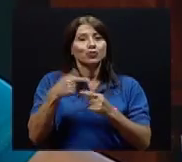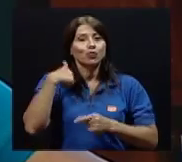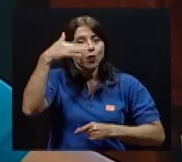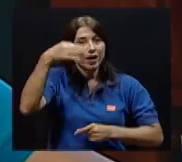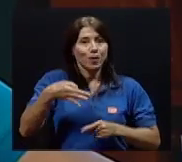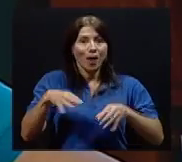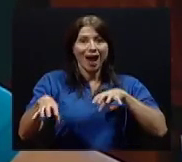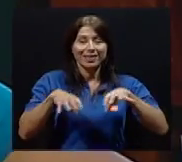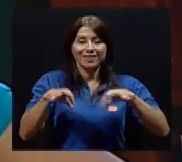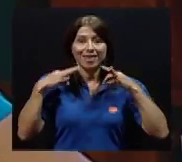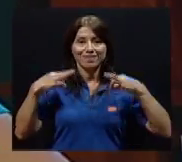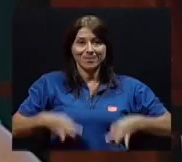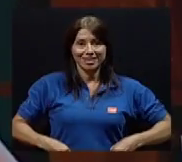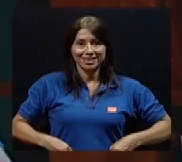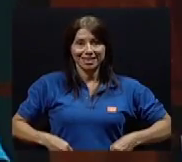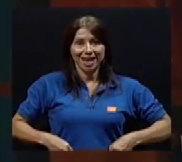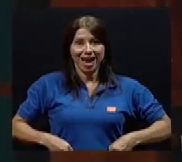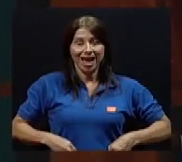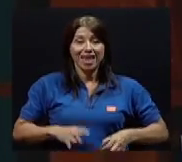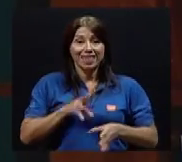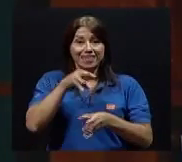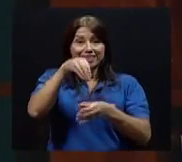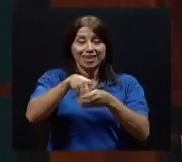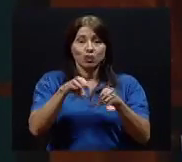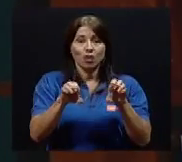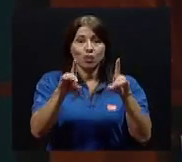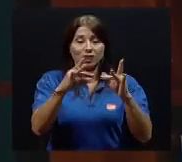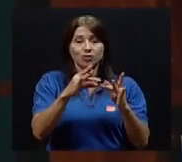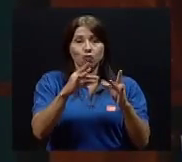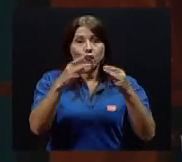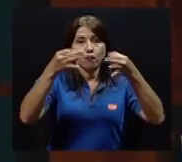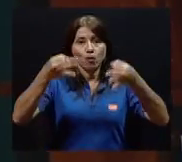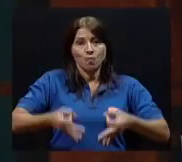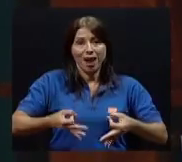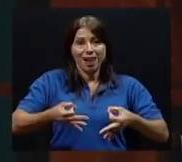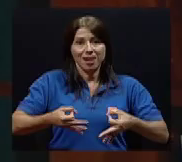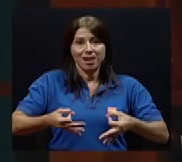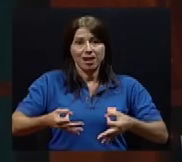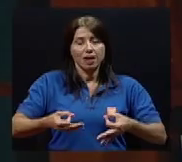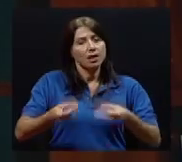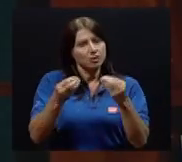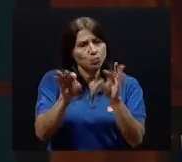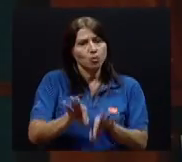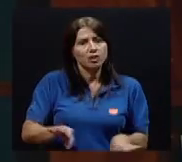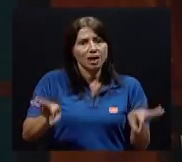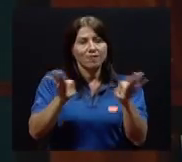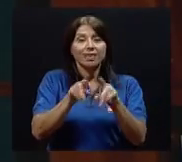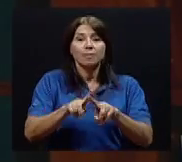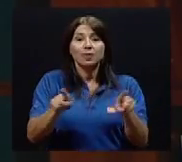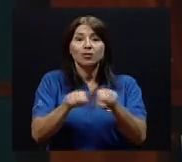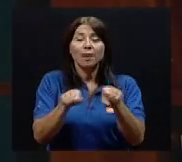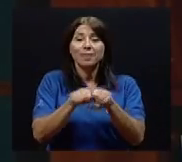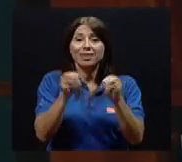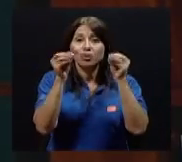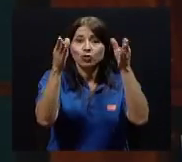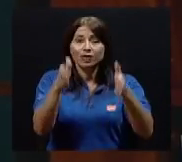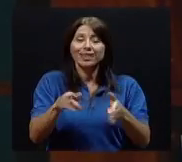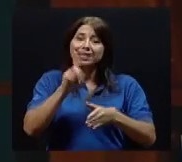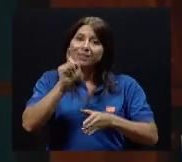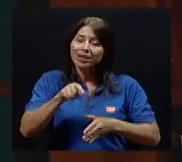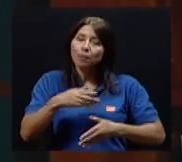el espacio de educación formal, como es la educación física, es muy relevante. Pero también los docentes deberíamos ofrecer